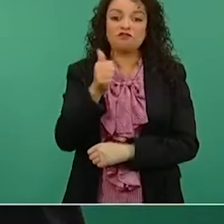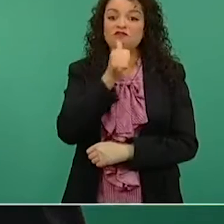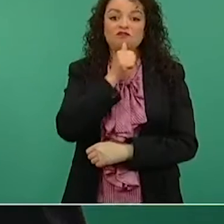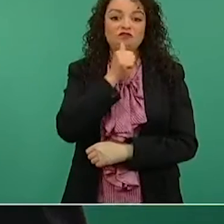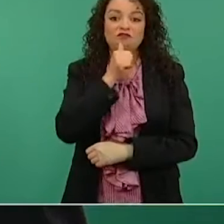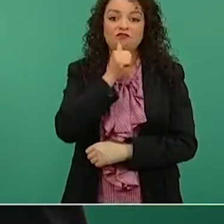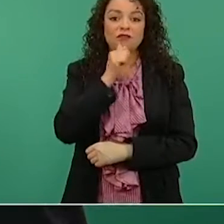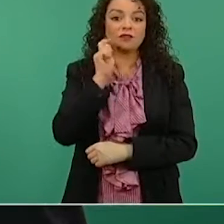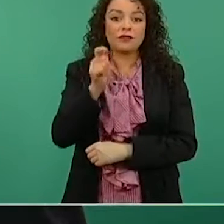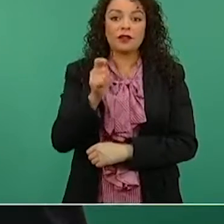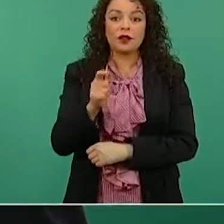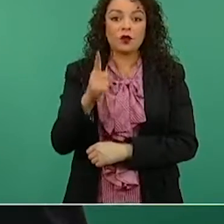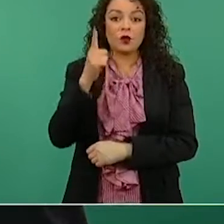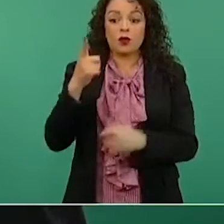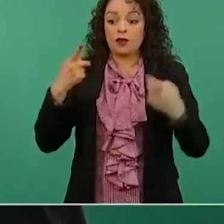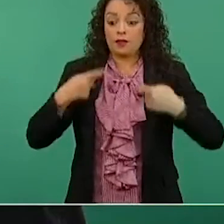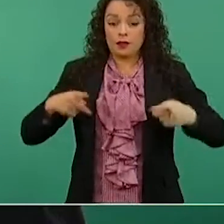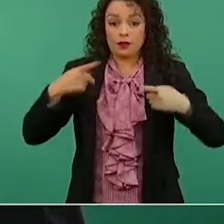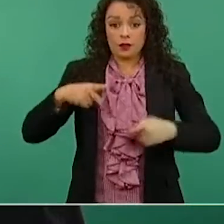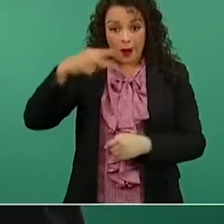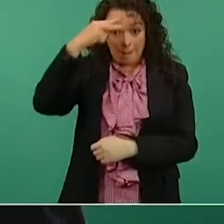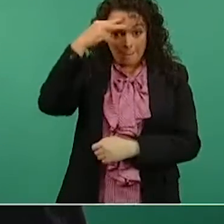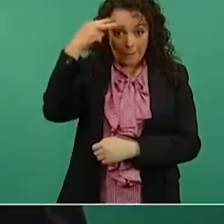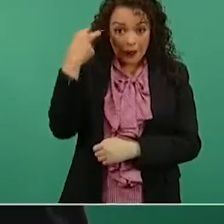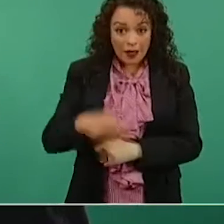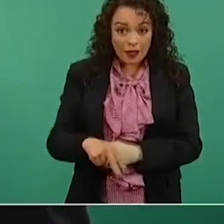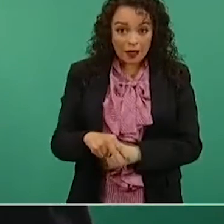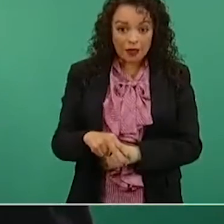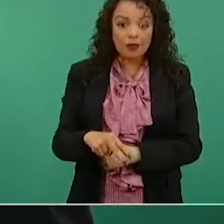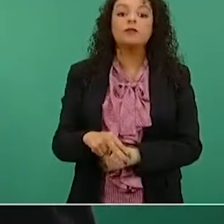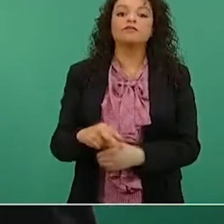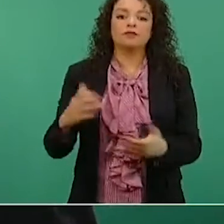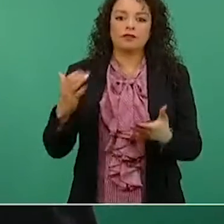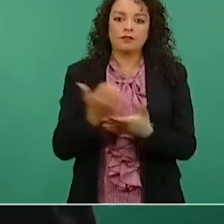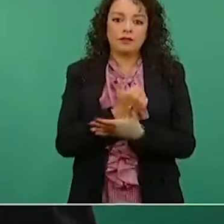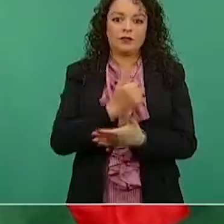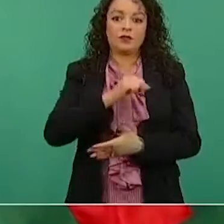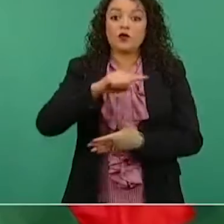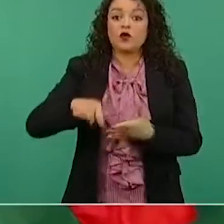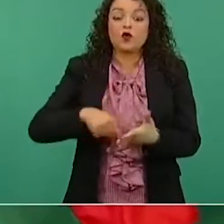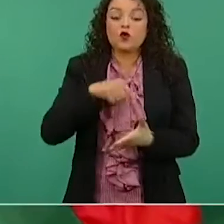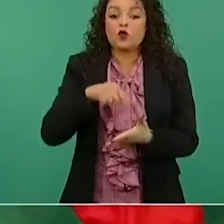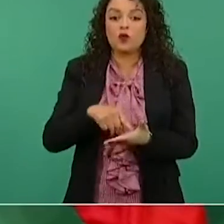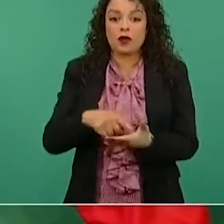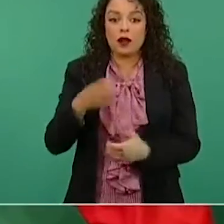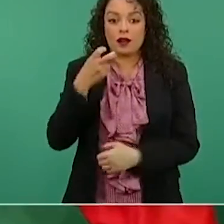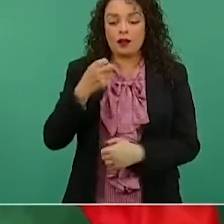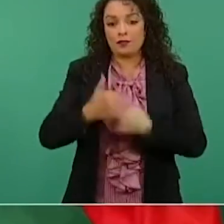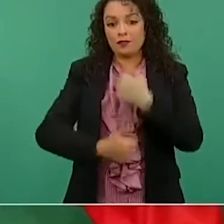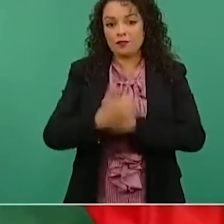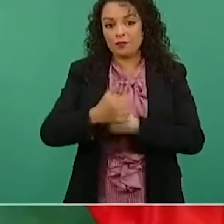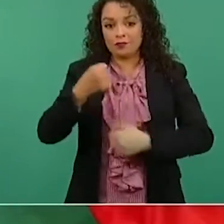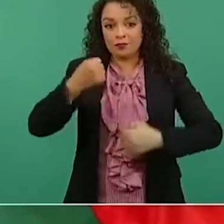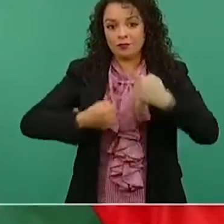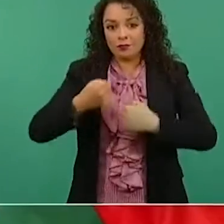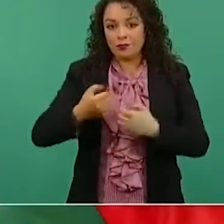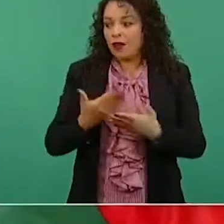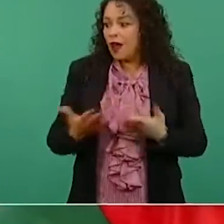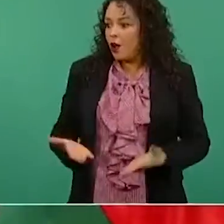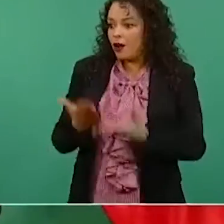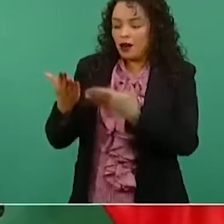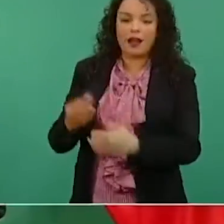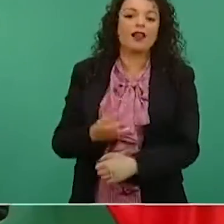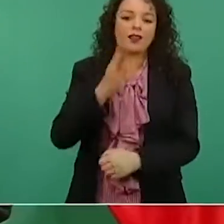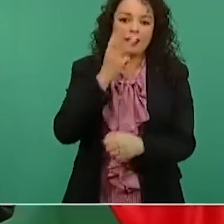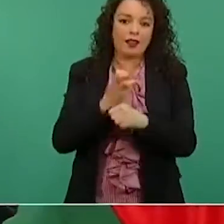ocupara un sitio, en este caso tercer lugar, en esta competencia, en